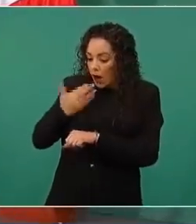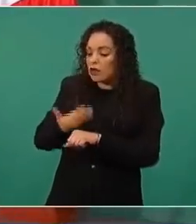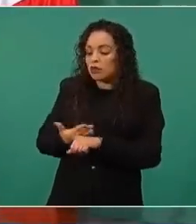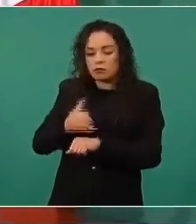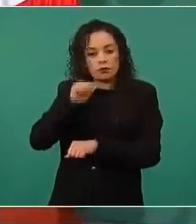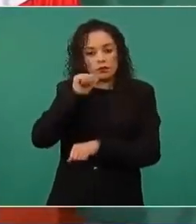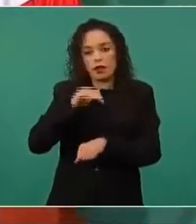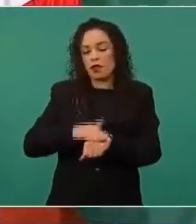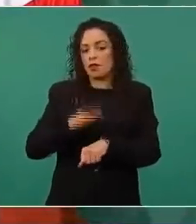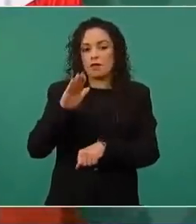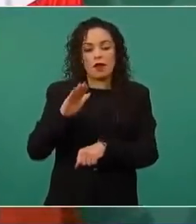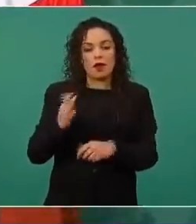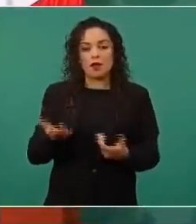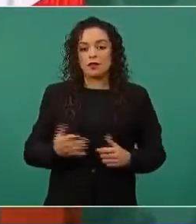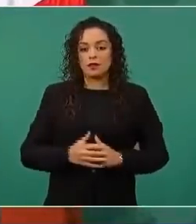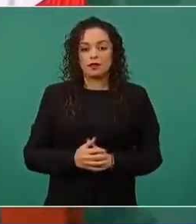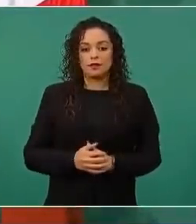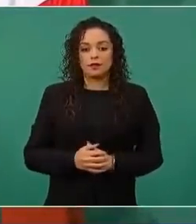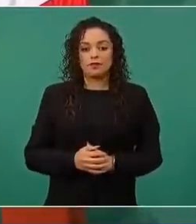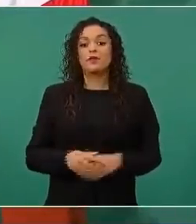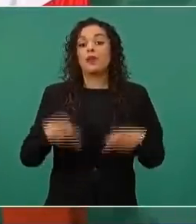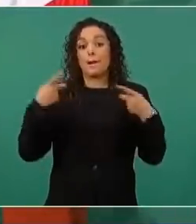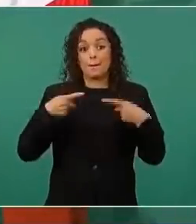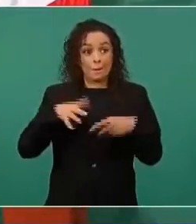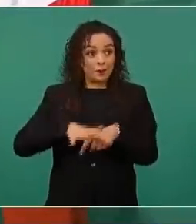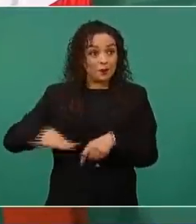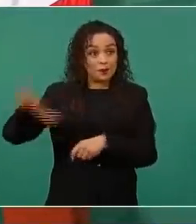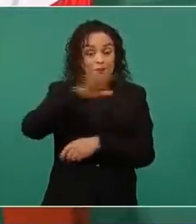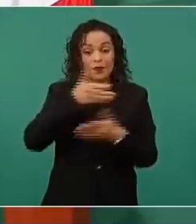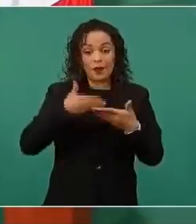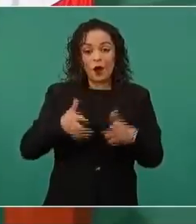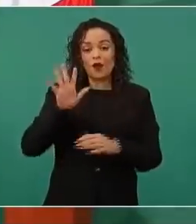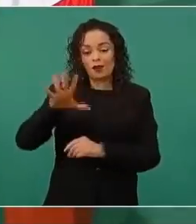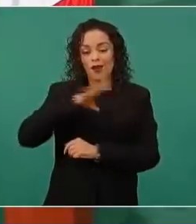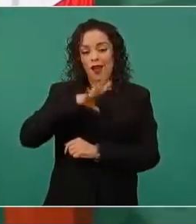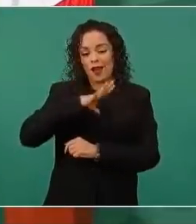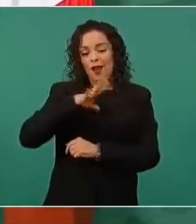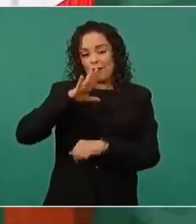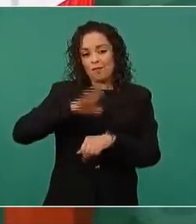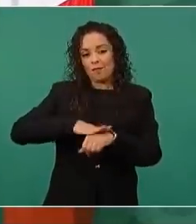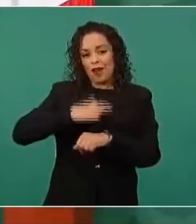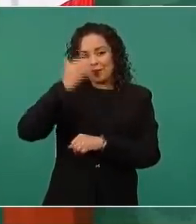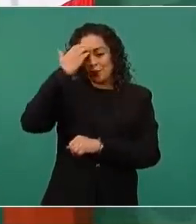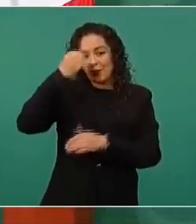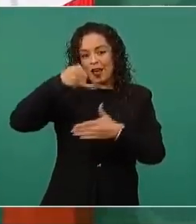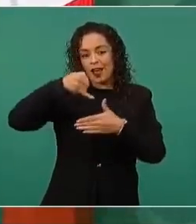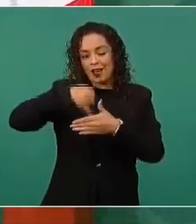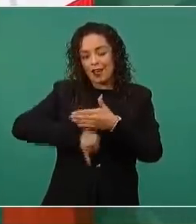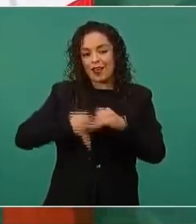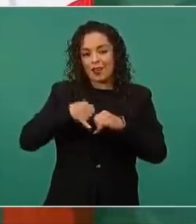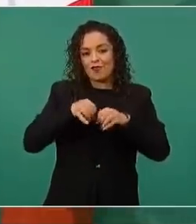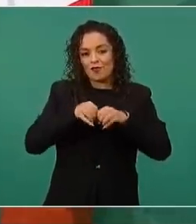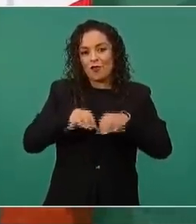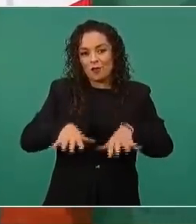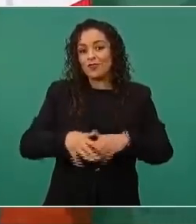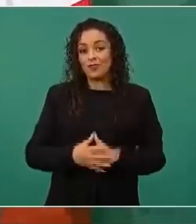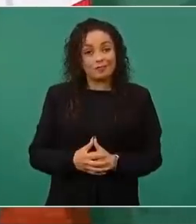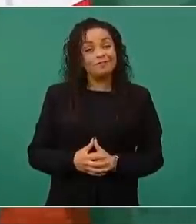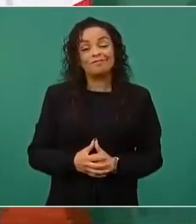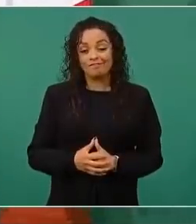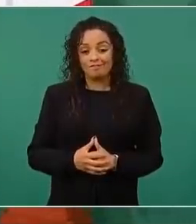porque ahora la gente está más informada. ¿Ustedes creen que esto que les estoy comentando, que es cierto,